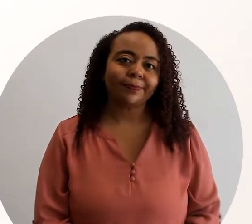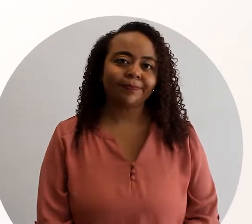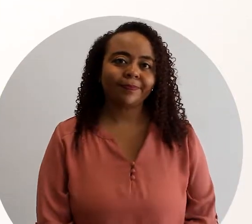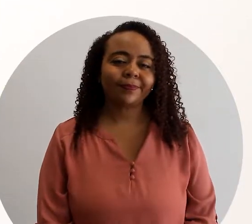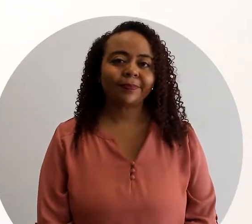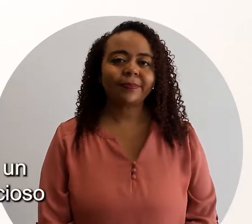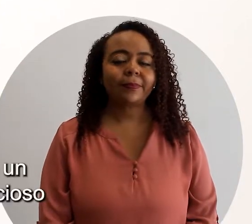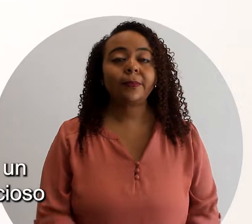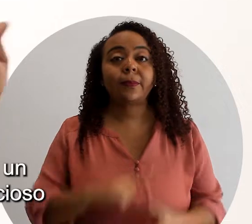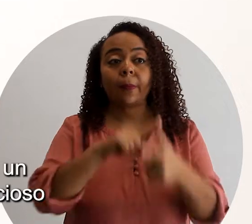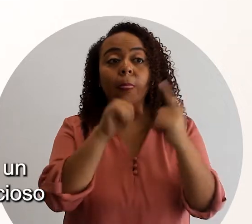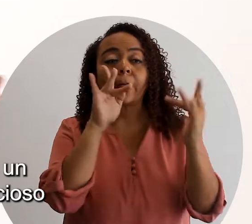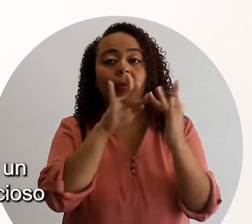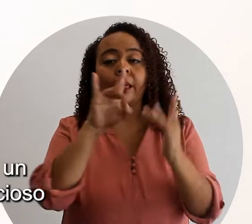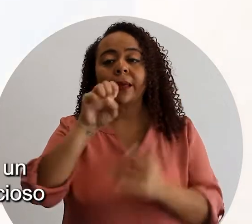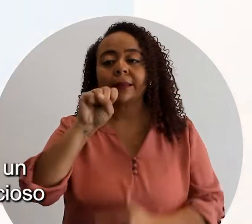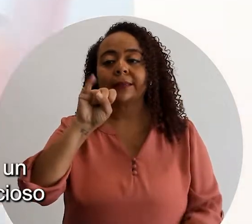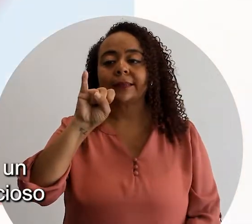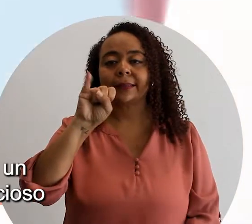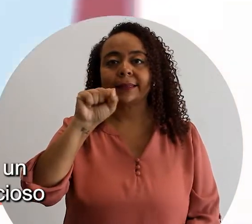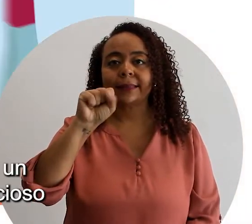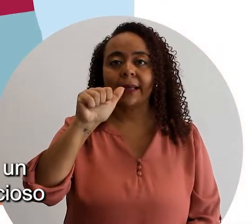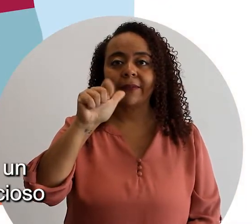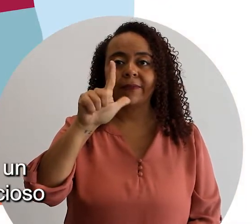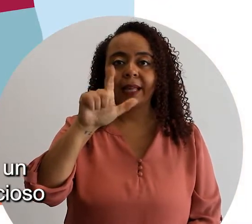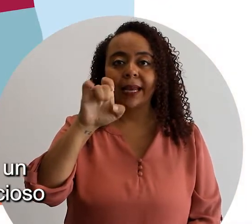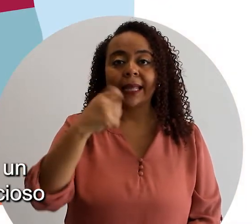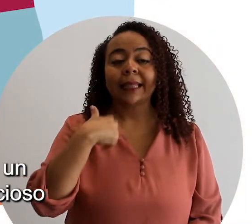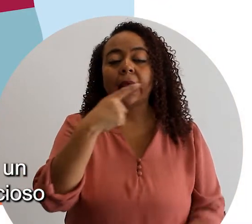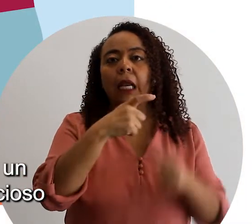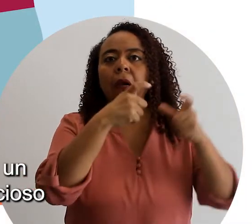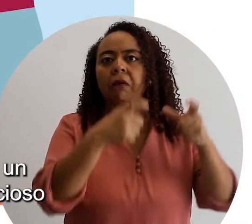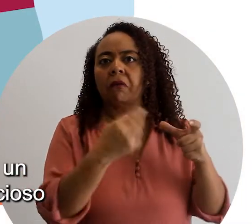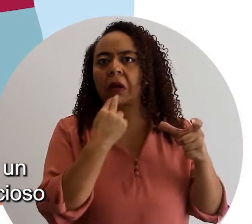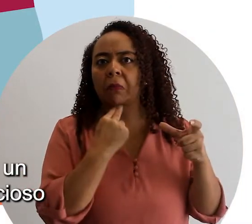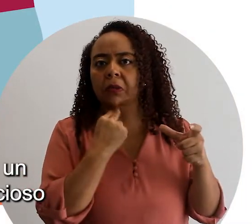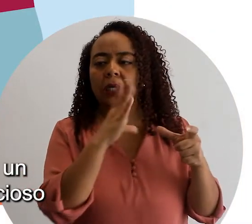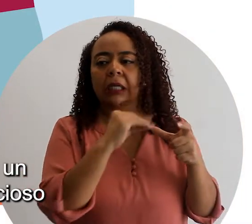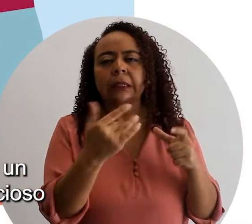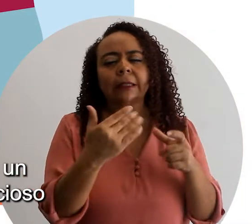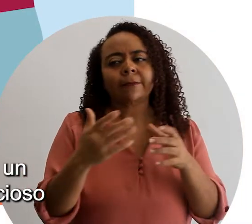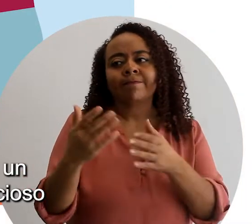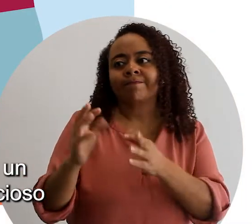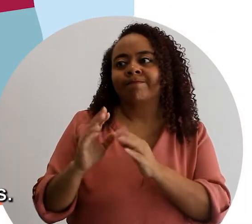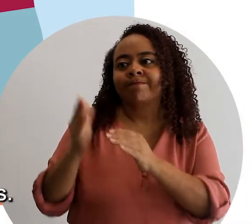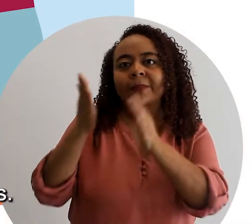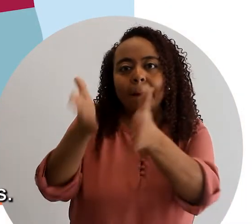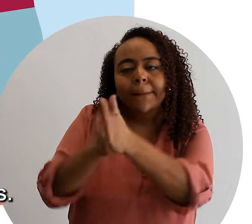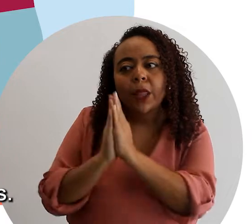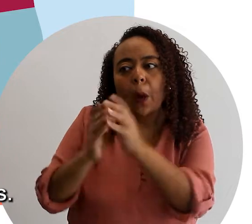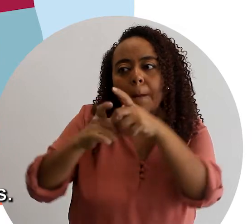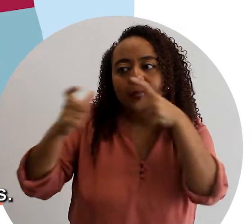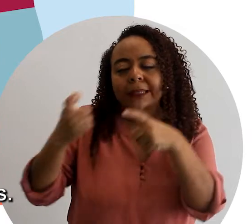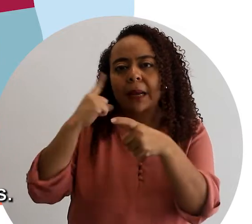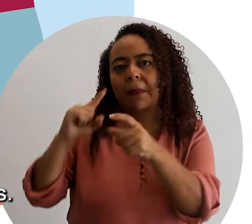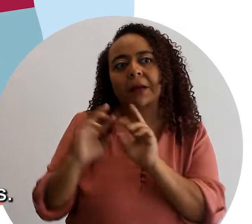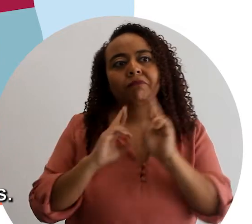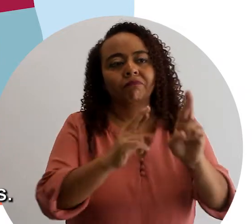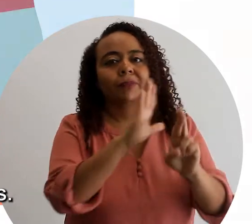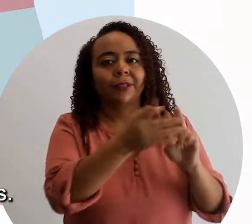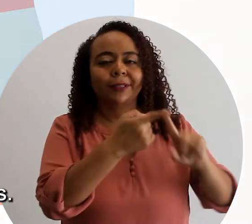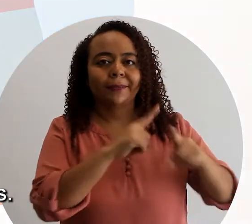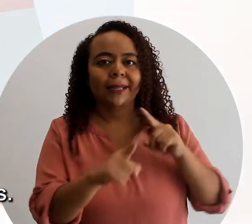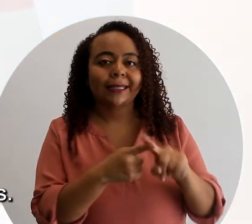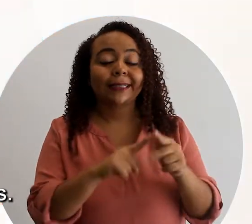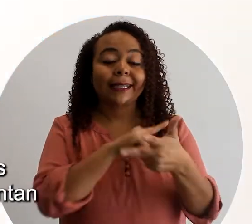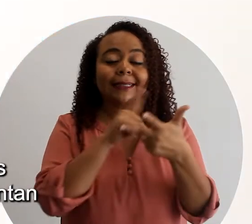postre delicioso. Entonces contactó a Isabela, quien tiene un negocio de repostería y le encargó un delicioso pastel para quedar bien con